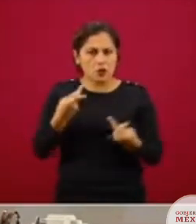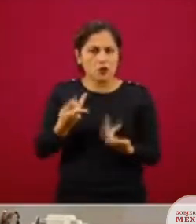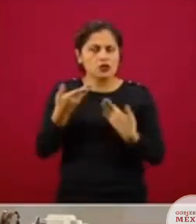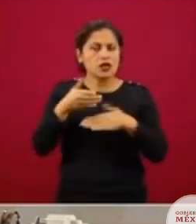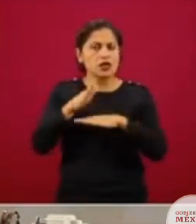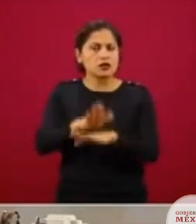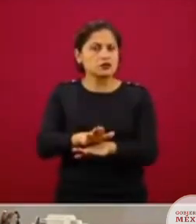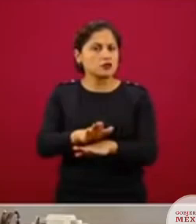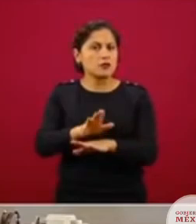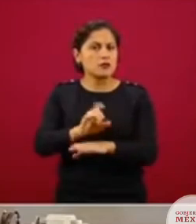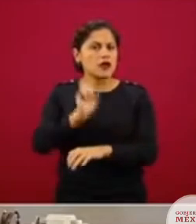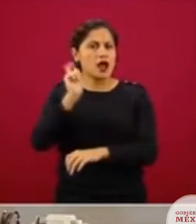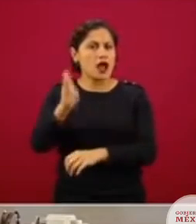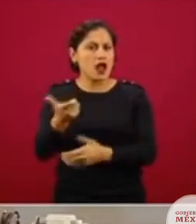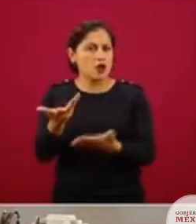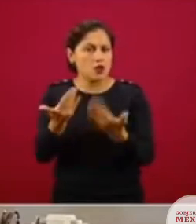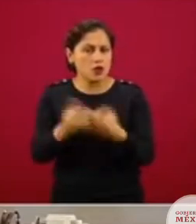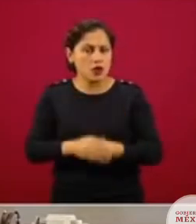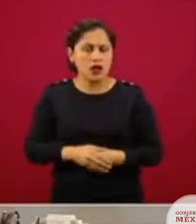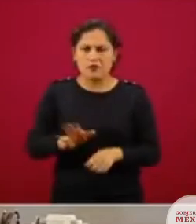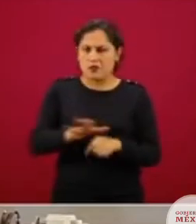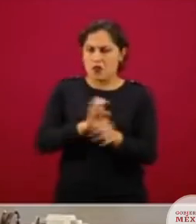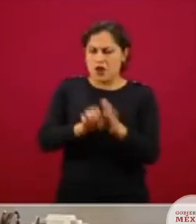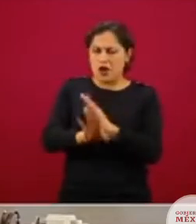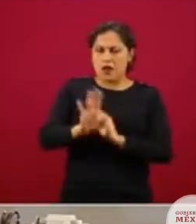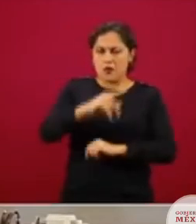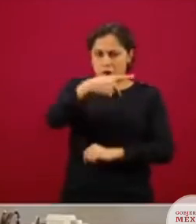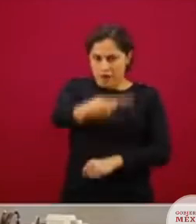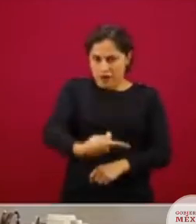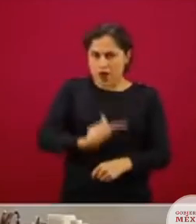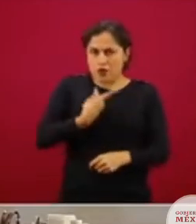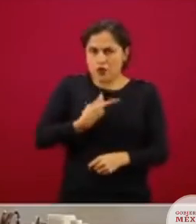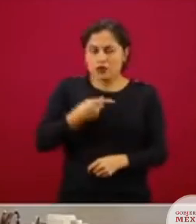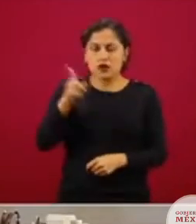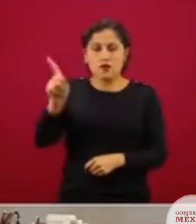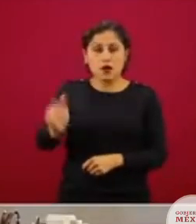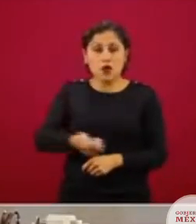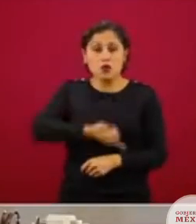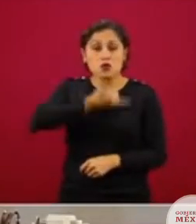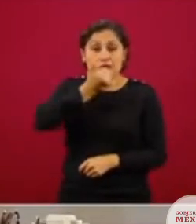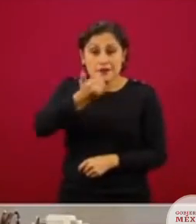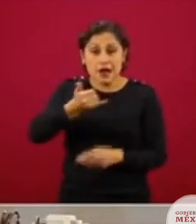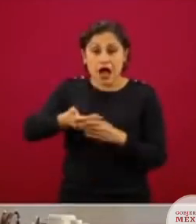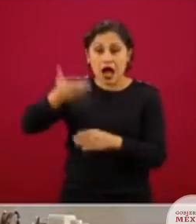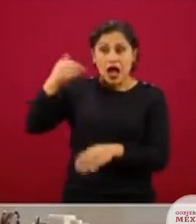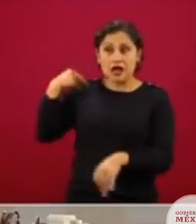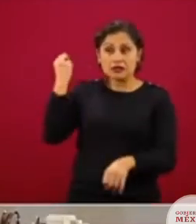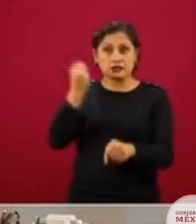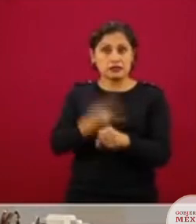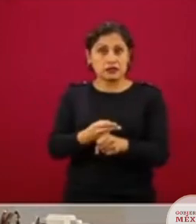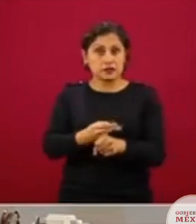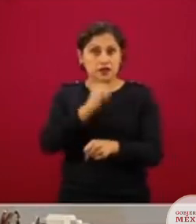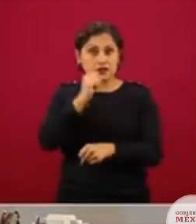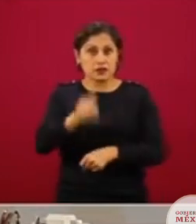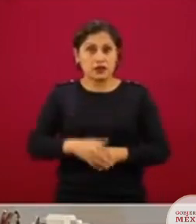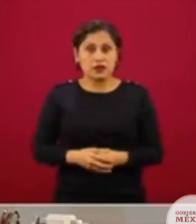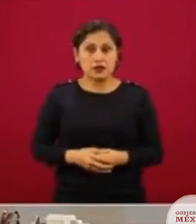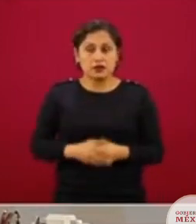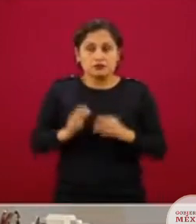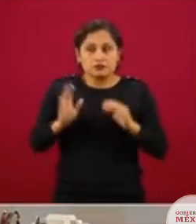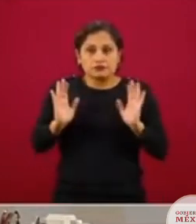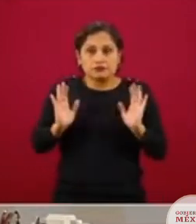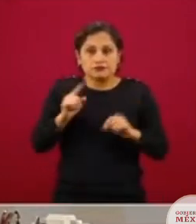sucedido. Por ejemplo, me preguntaba, ¿se arrepiente usted de no haber tomado decisiones oportunamente? Pues está